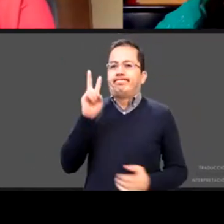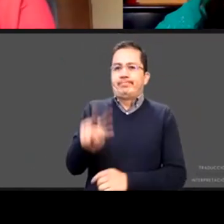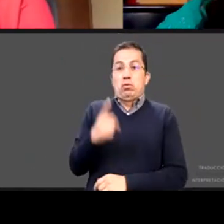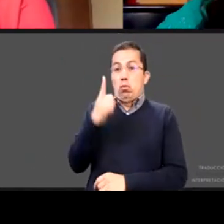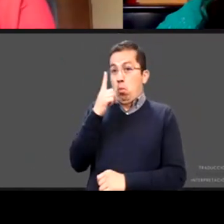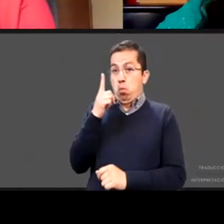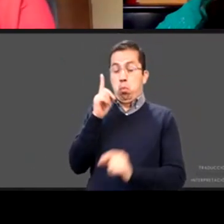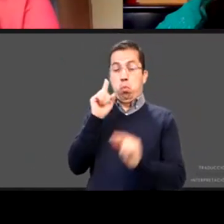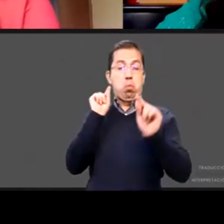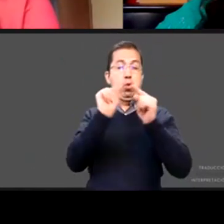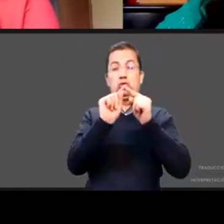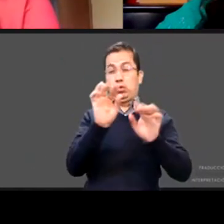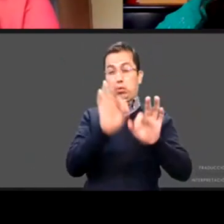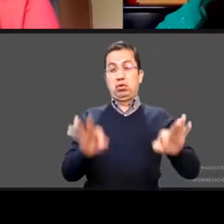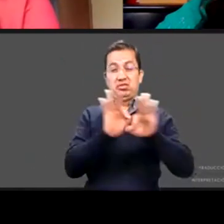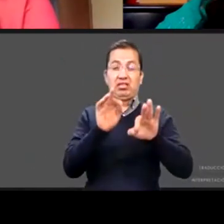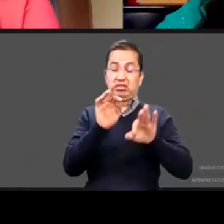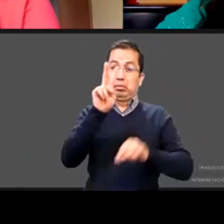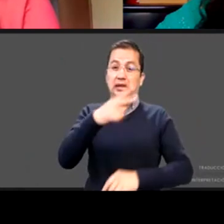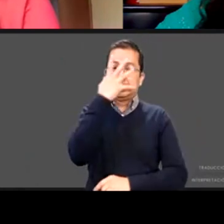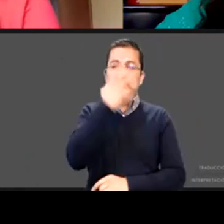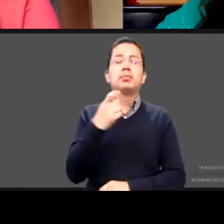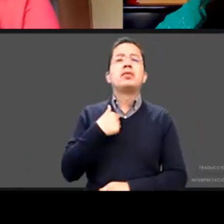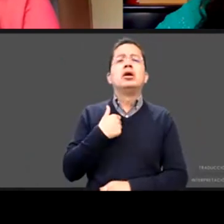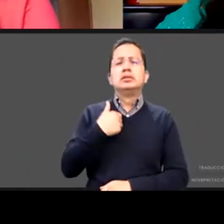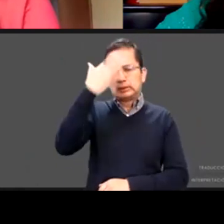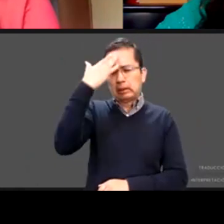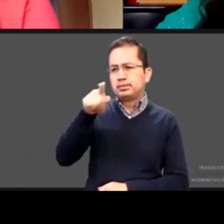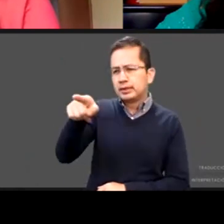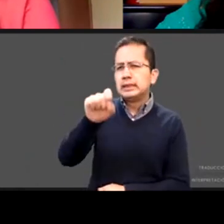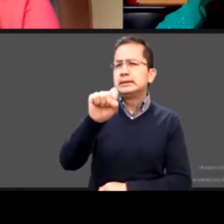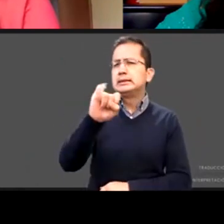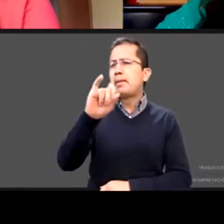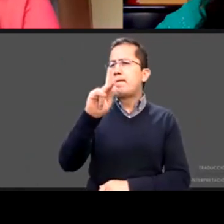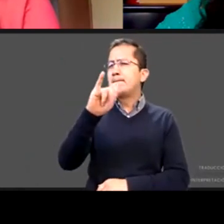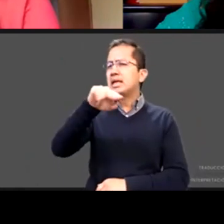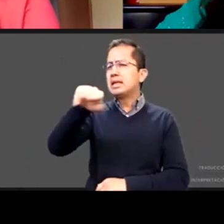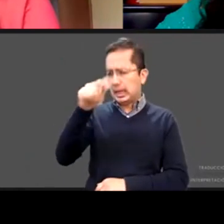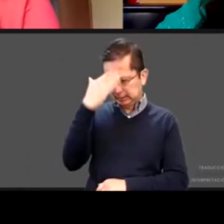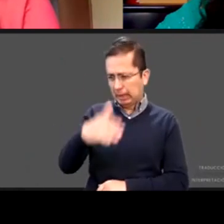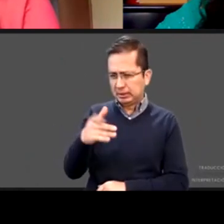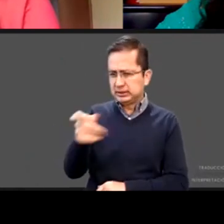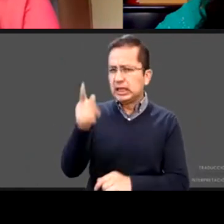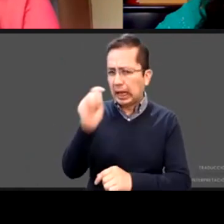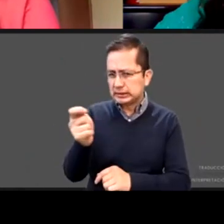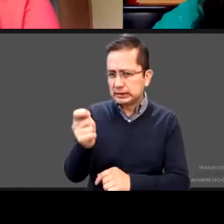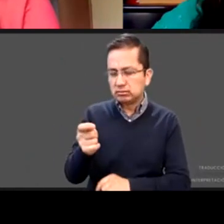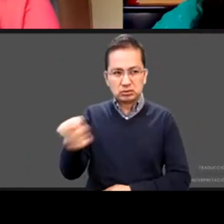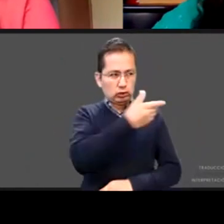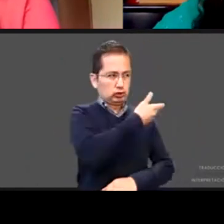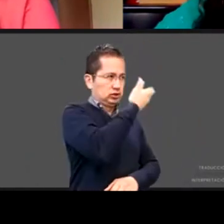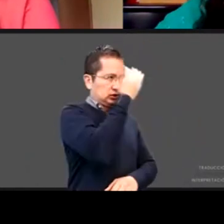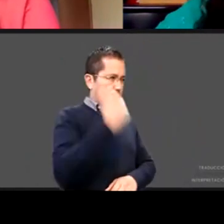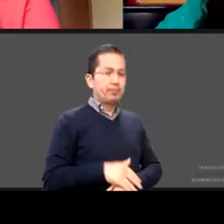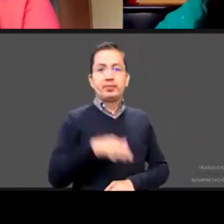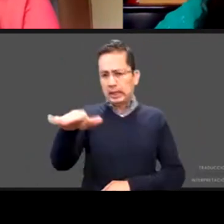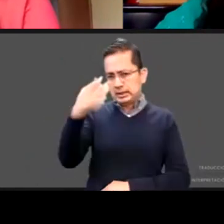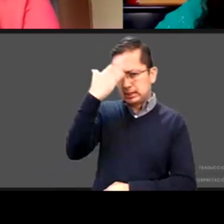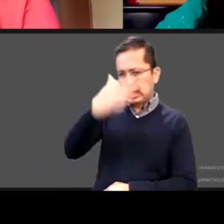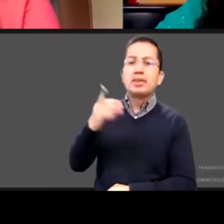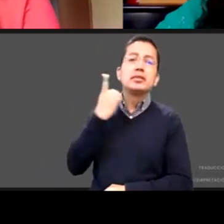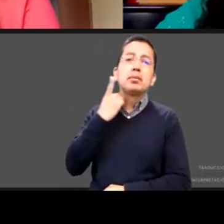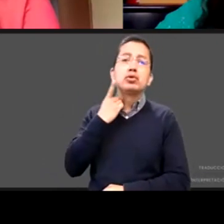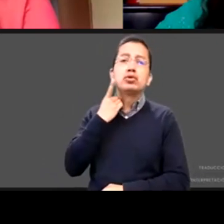sabe qué es el CIPINA les pregunto ¿sabes dónde está la oficina de tu deputado local y federal? y tampoco lo saben los diputados son la voz del pueblo y si